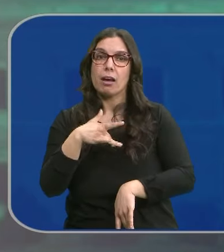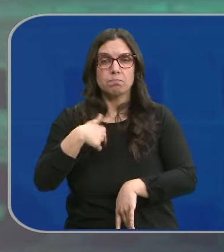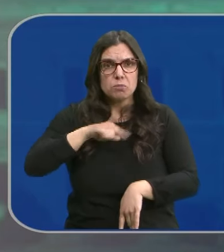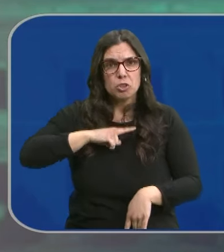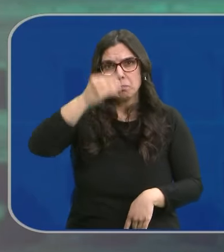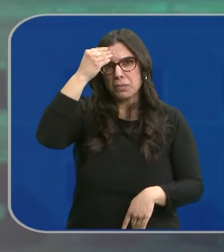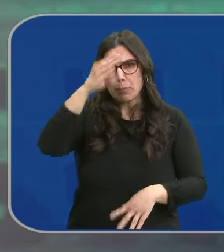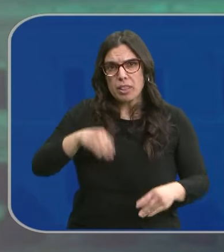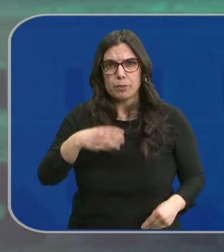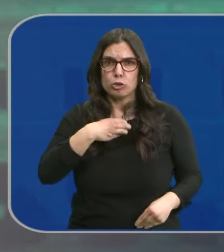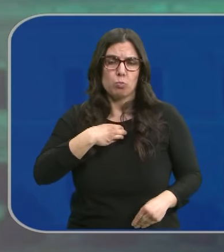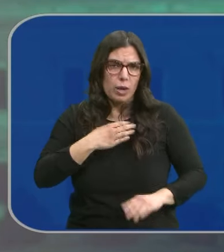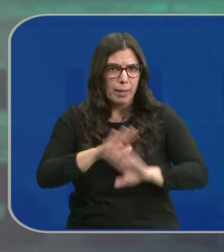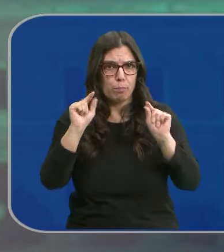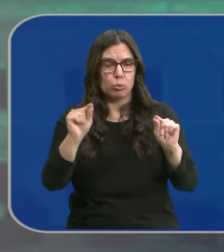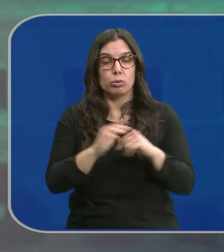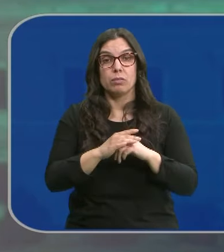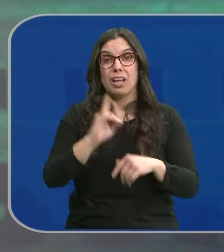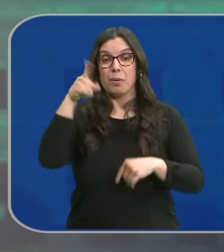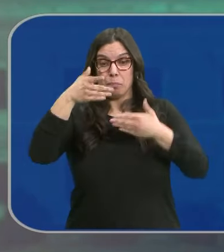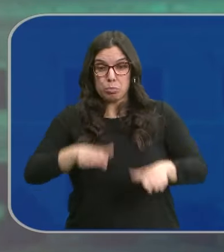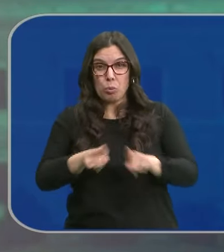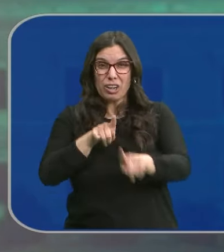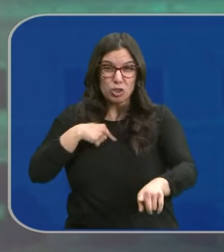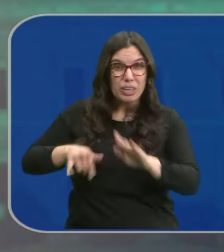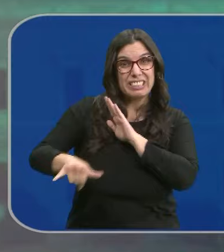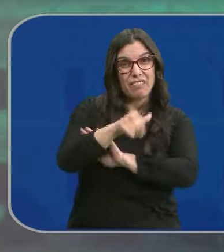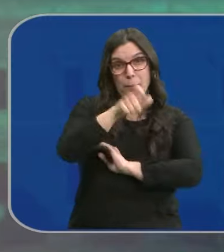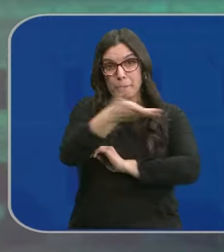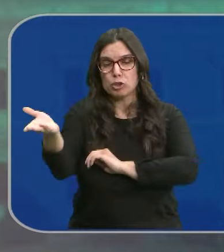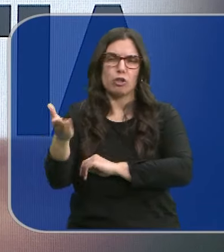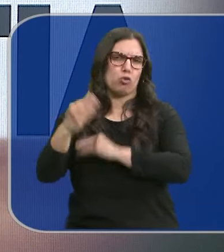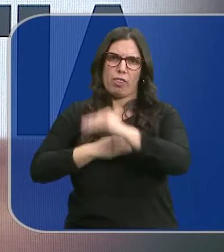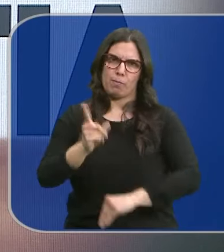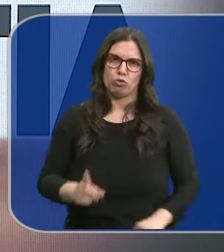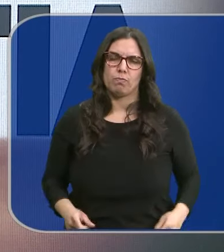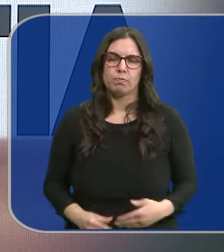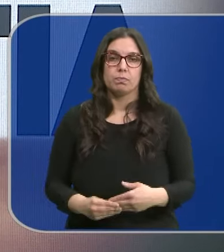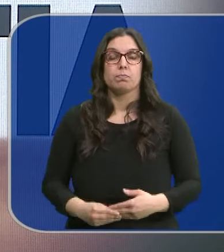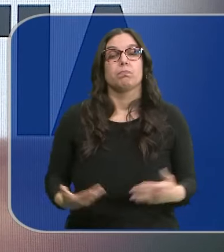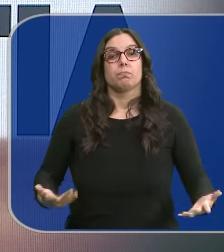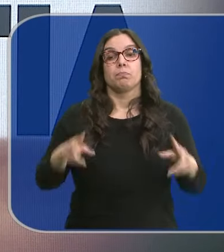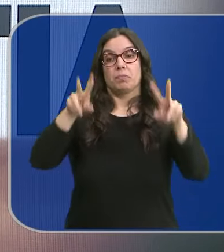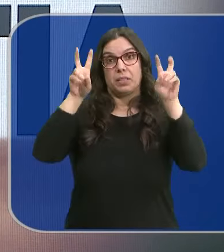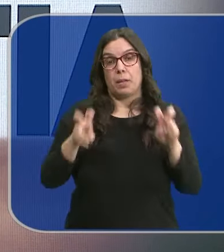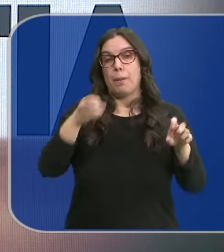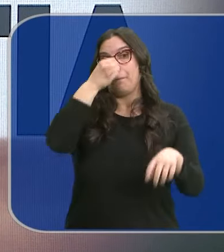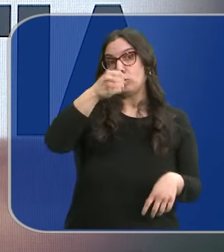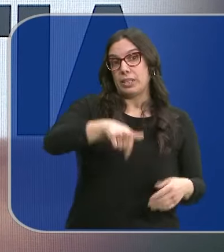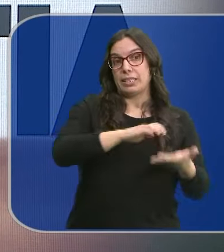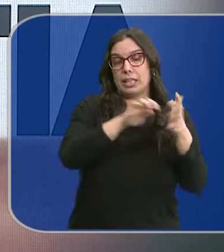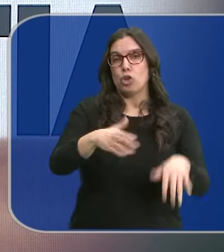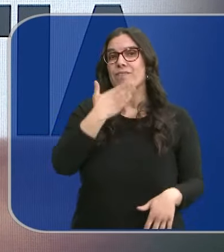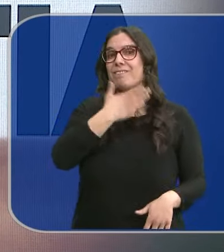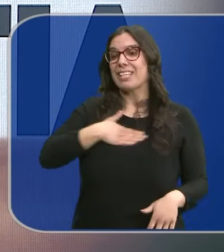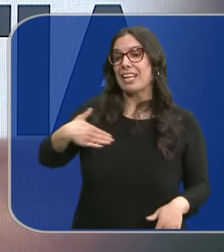absolutamente inaceptables. Y desde luego no nos pillan estafando a los españoles. Y sobre este asunto el PSOE de Castilla